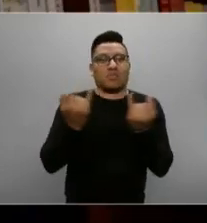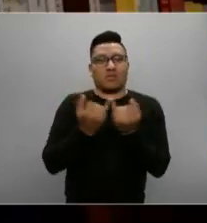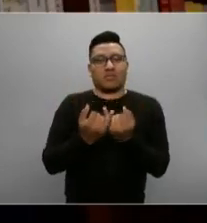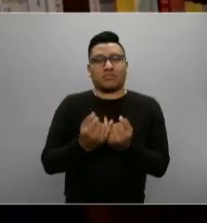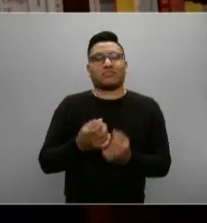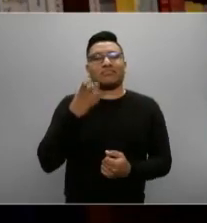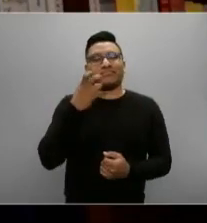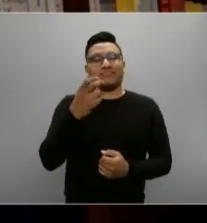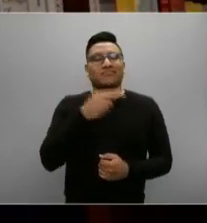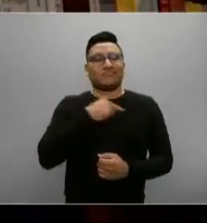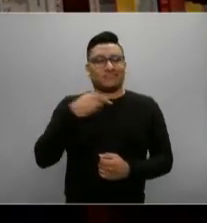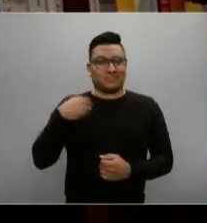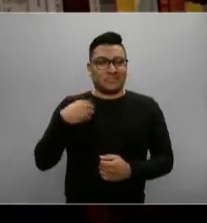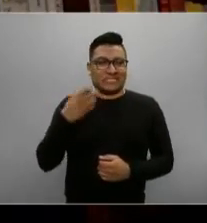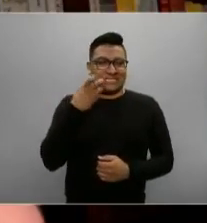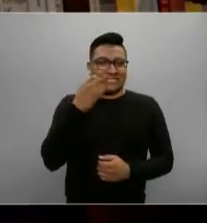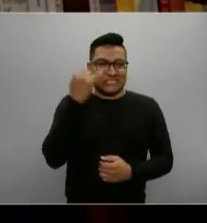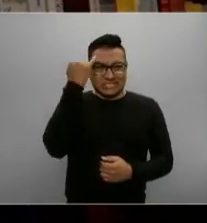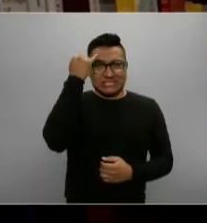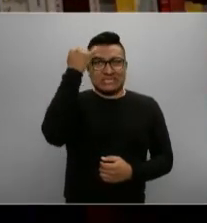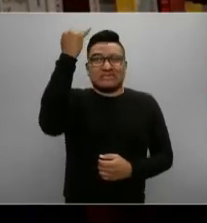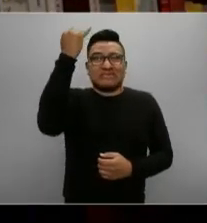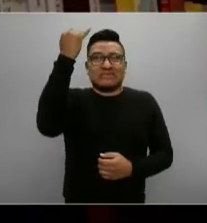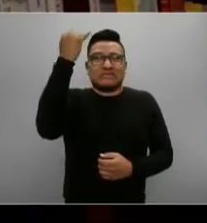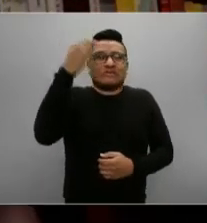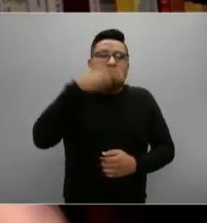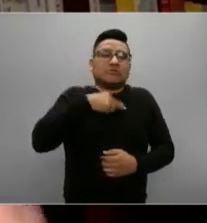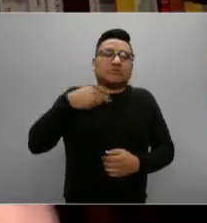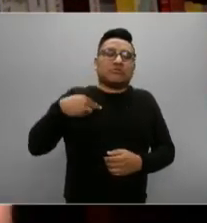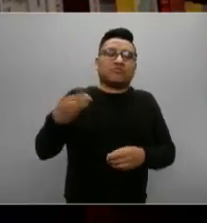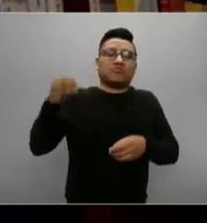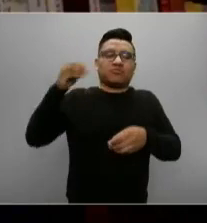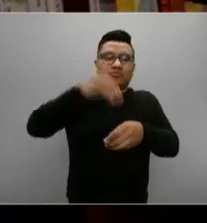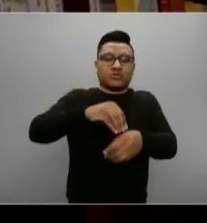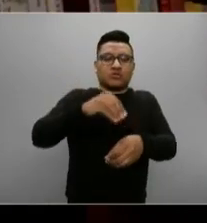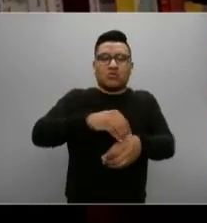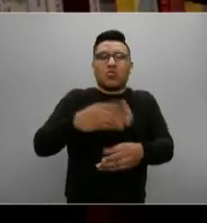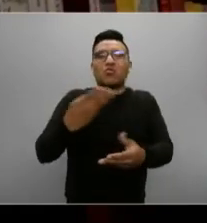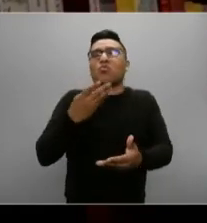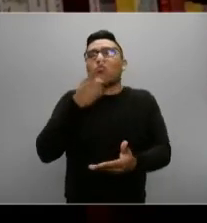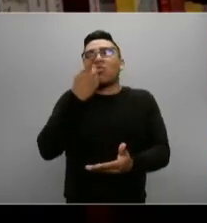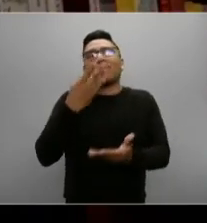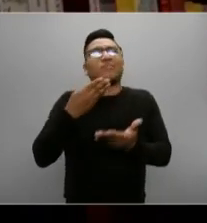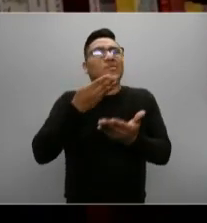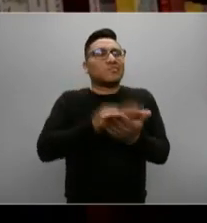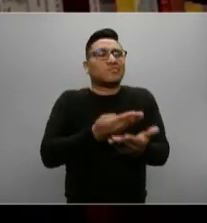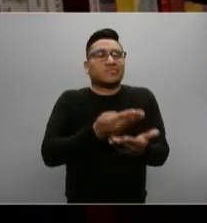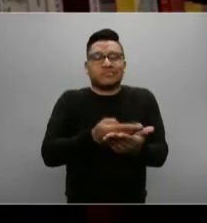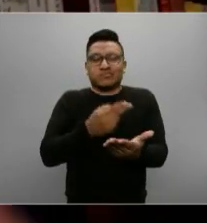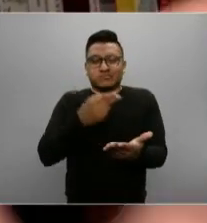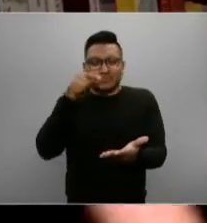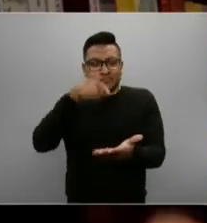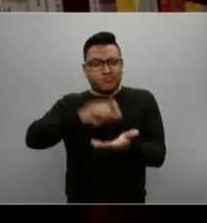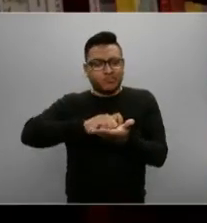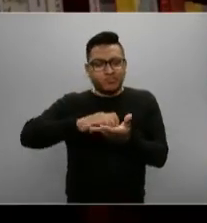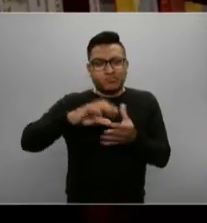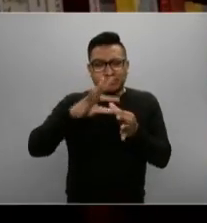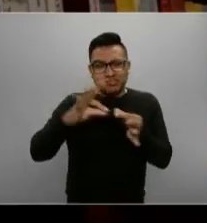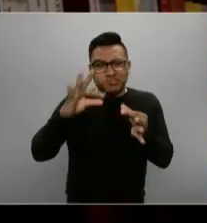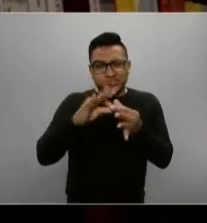tratamos de plasmar en una iniciativa de resolución que dijera justamente esto y que la